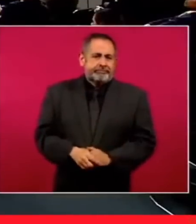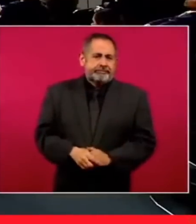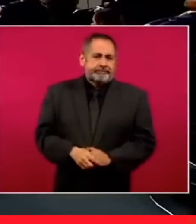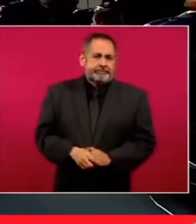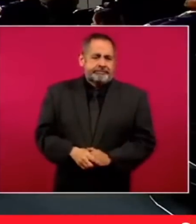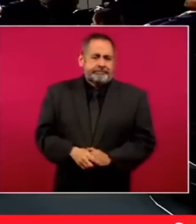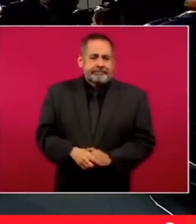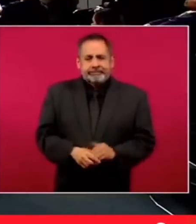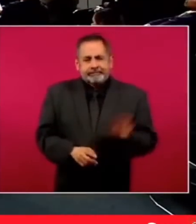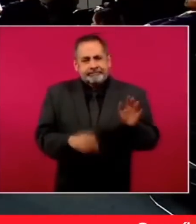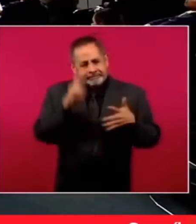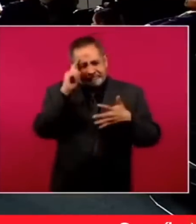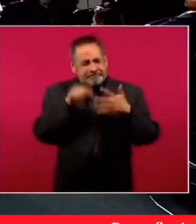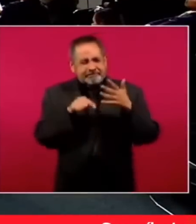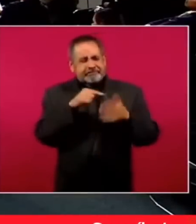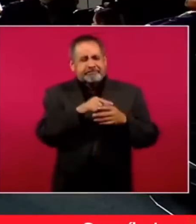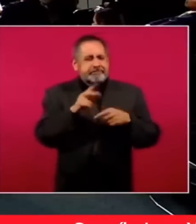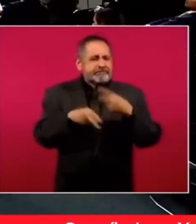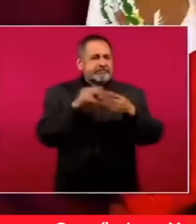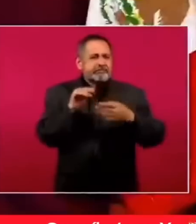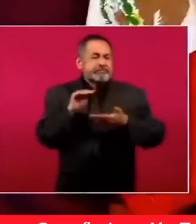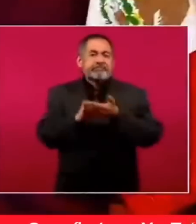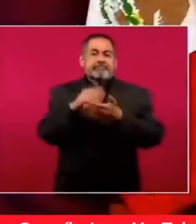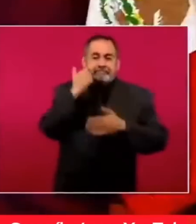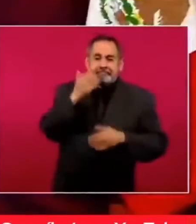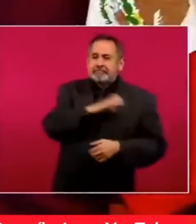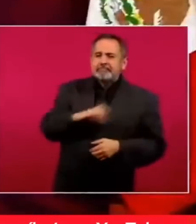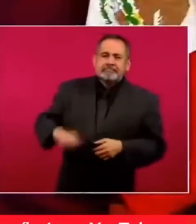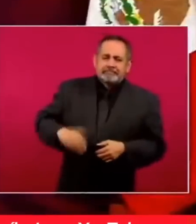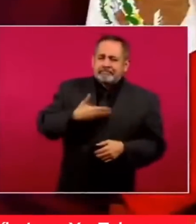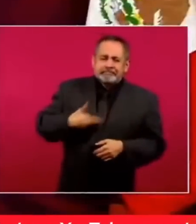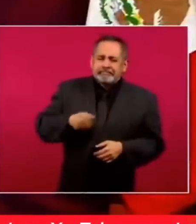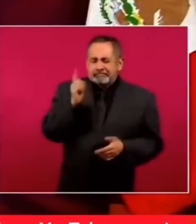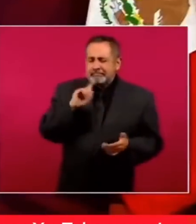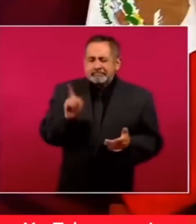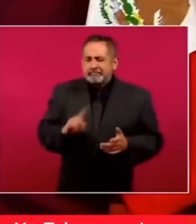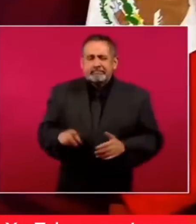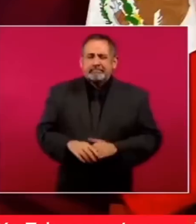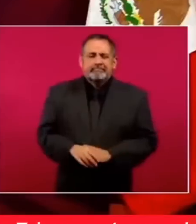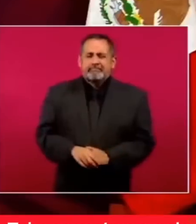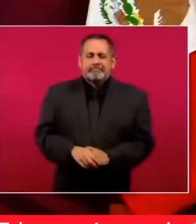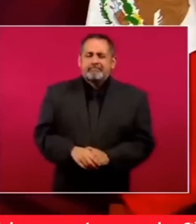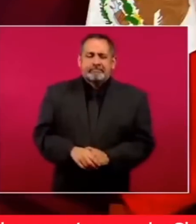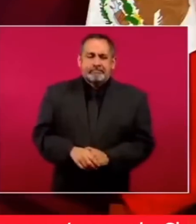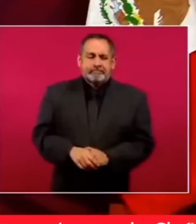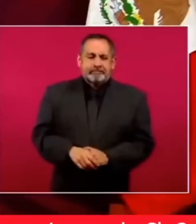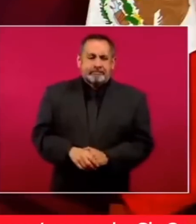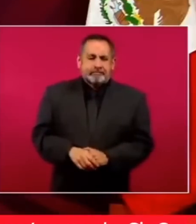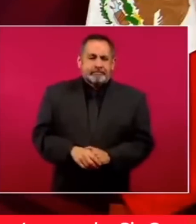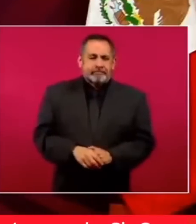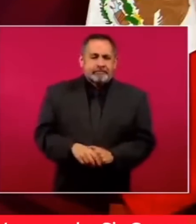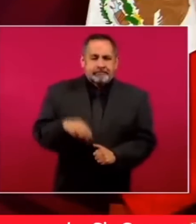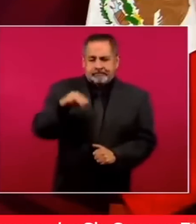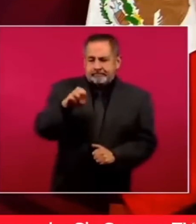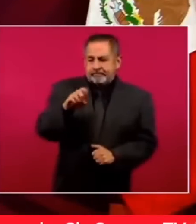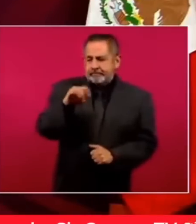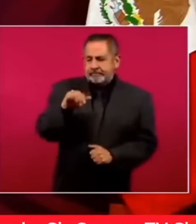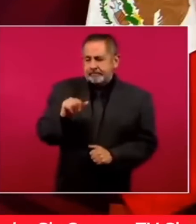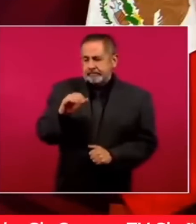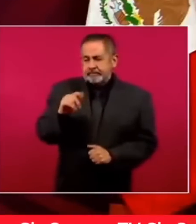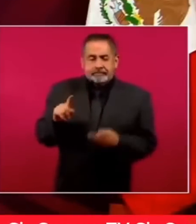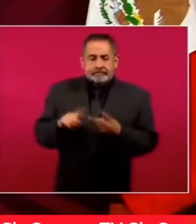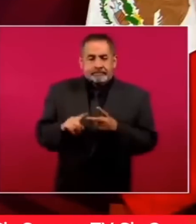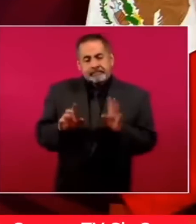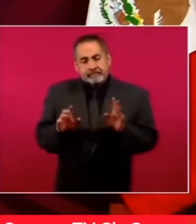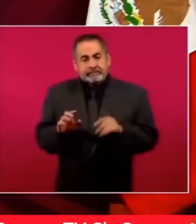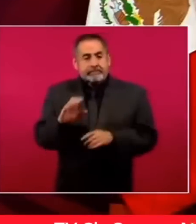pero no creo que esté de candidato a la presidencia. Medina Plasencia pues puede ser que sí, Claudio